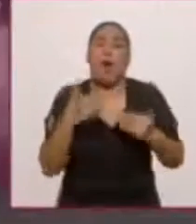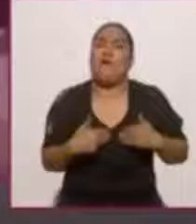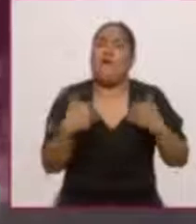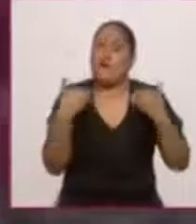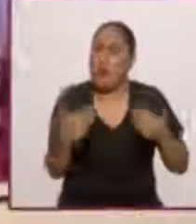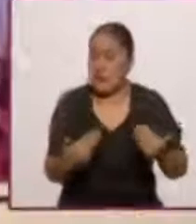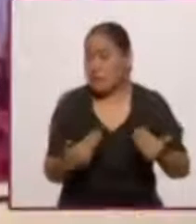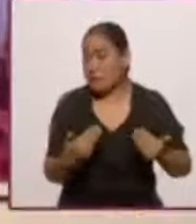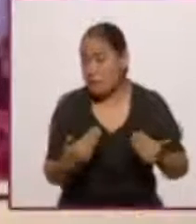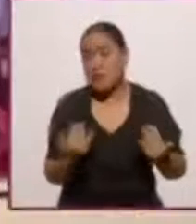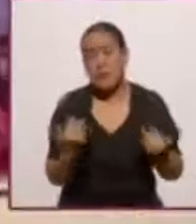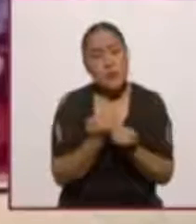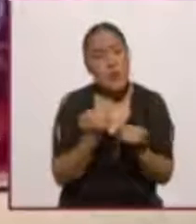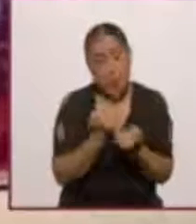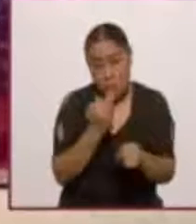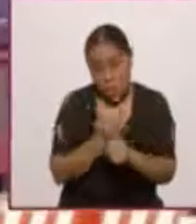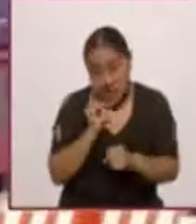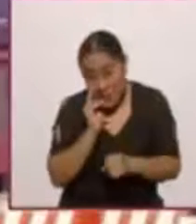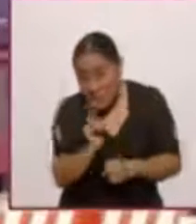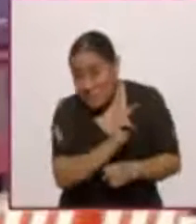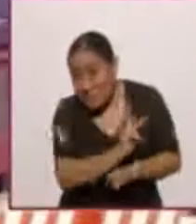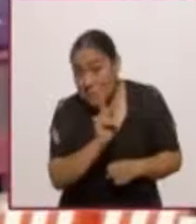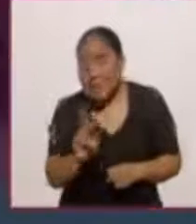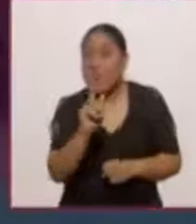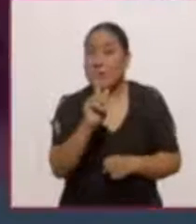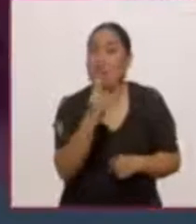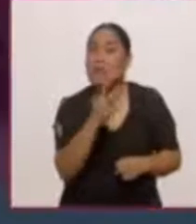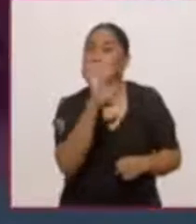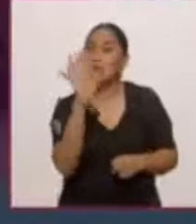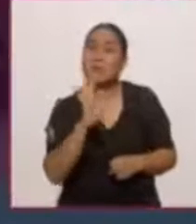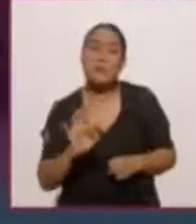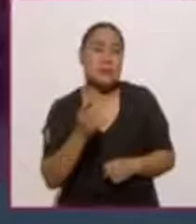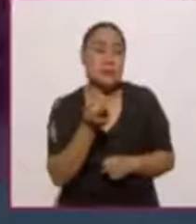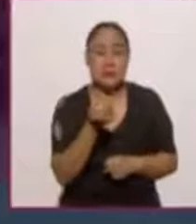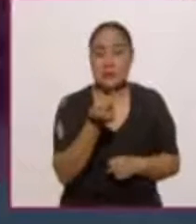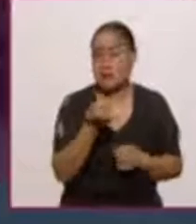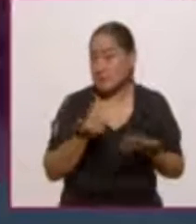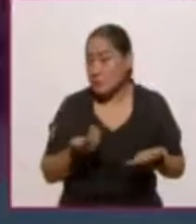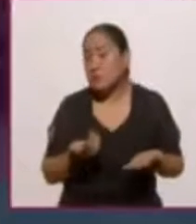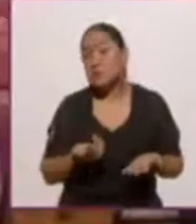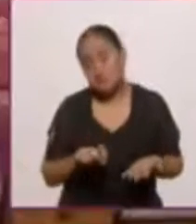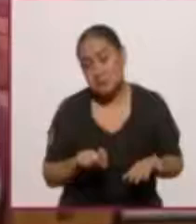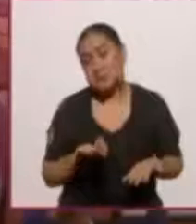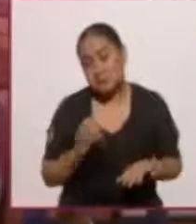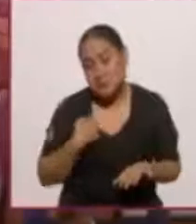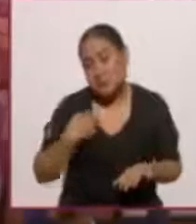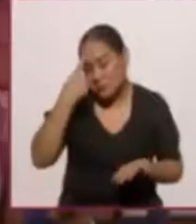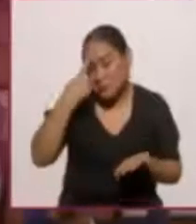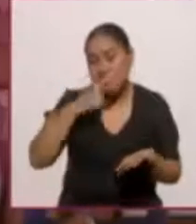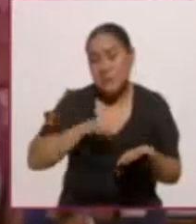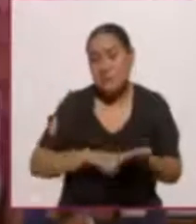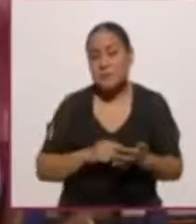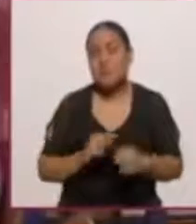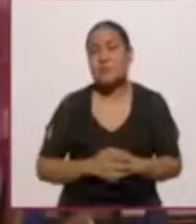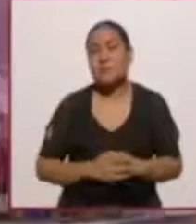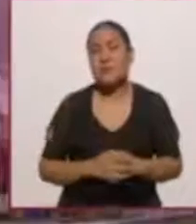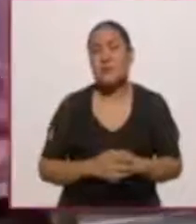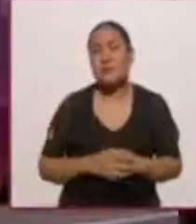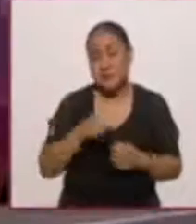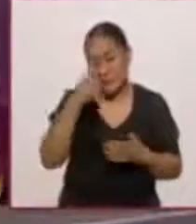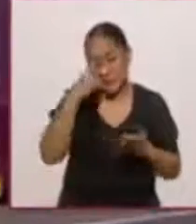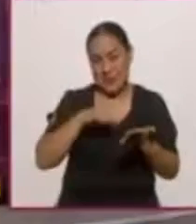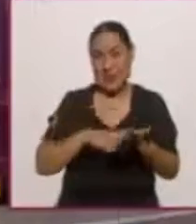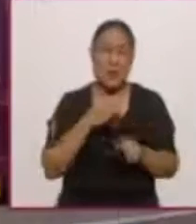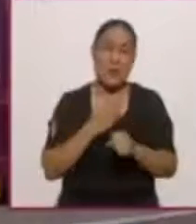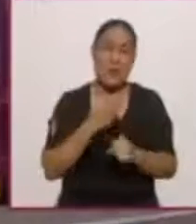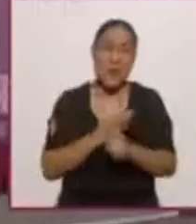como verás es muy similar a este porcentaje del 73%. Entonces, creo que la instrucción que hay